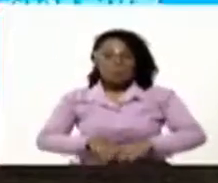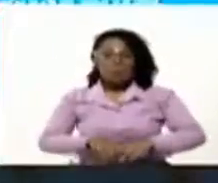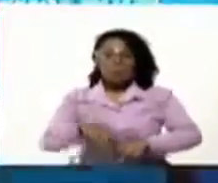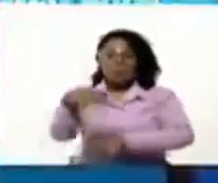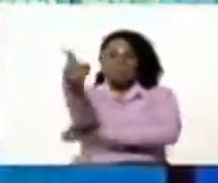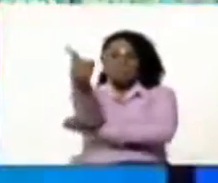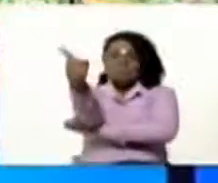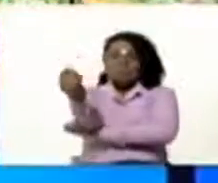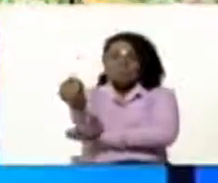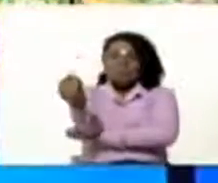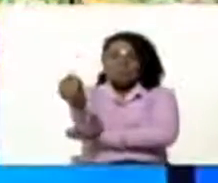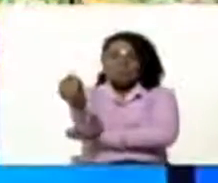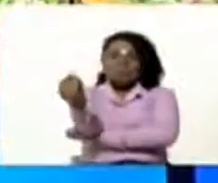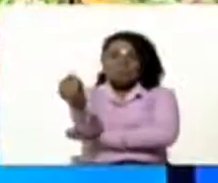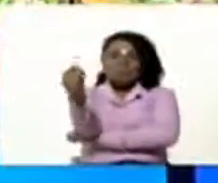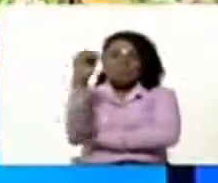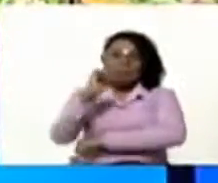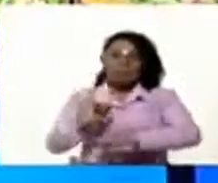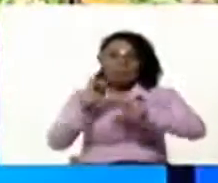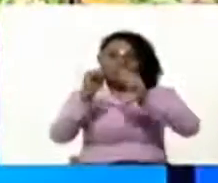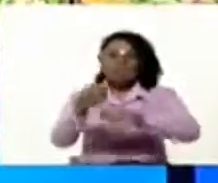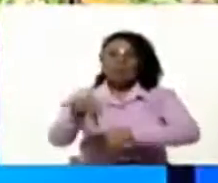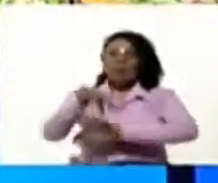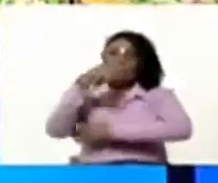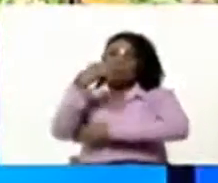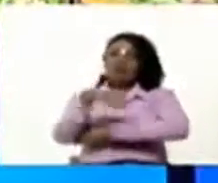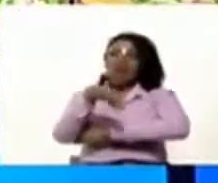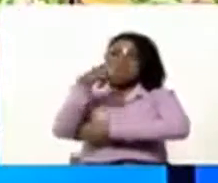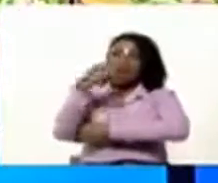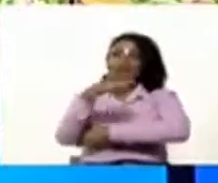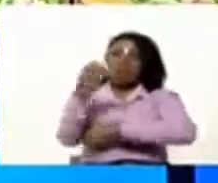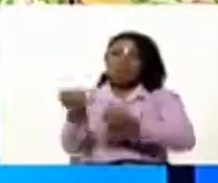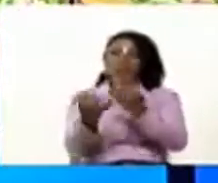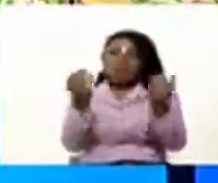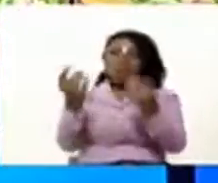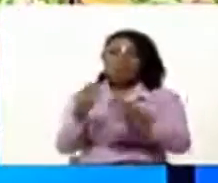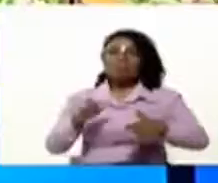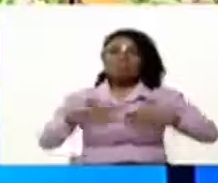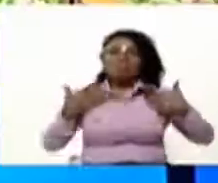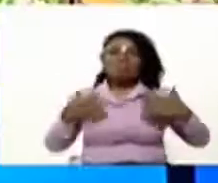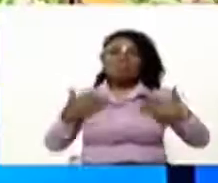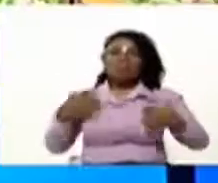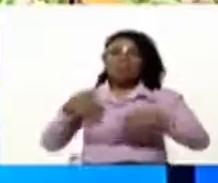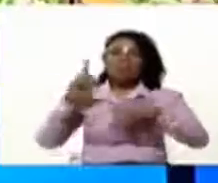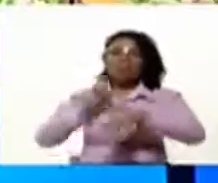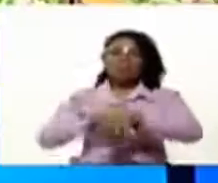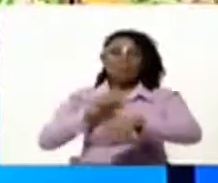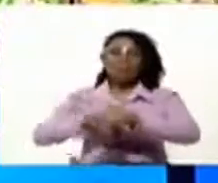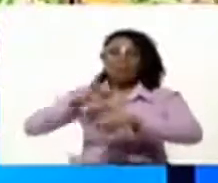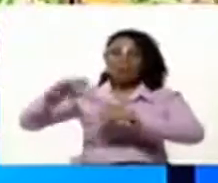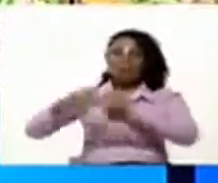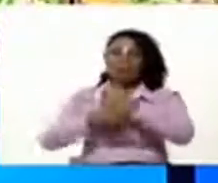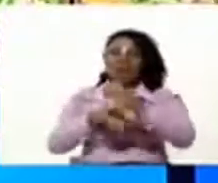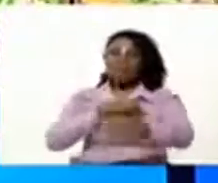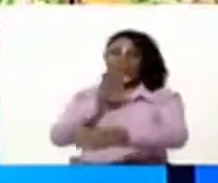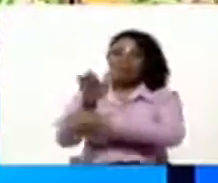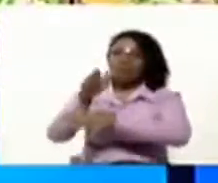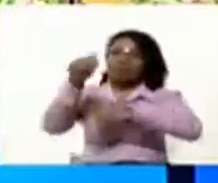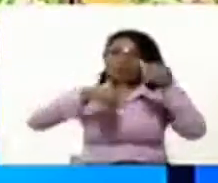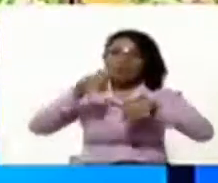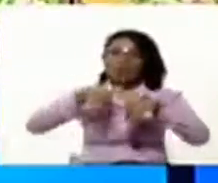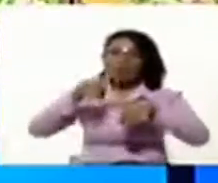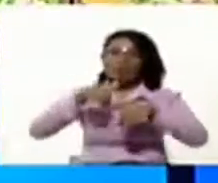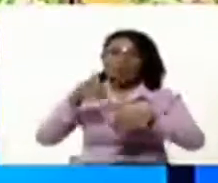Prendo el televisor y empiezo a comer cotufas para disfrutar el momento que Juan Guaidó vaya a votar a las